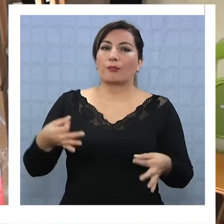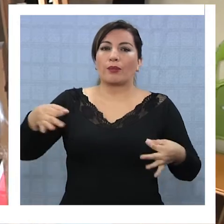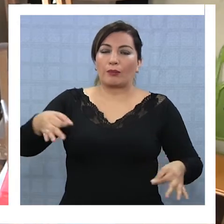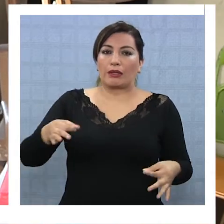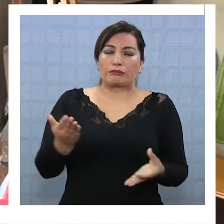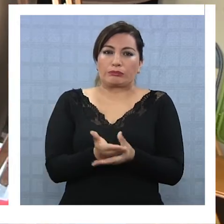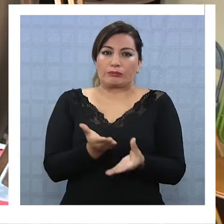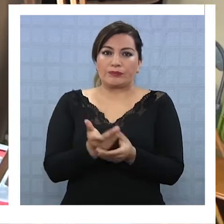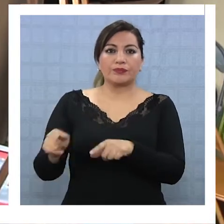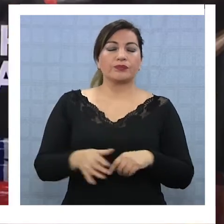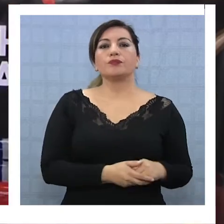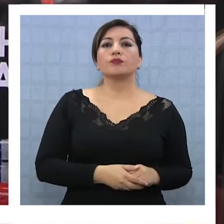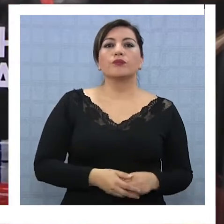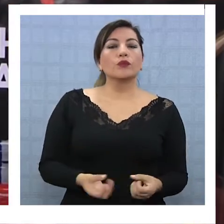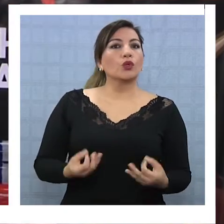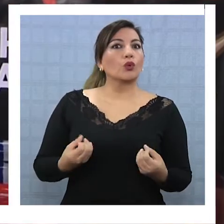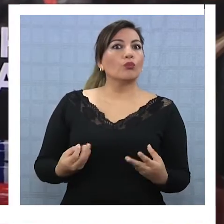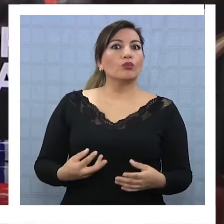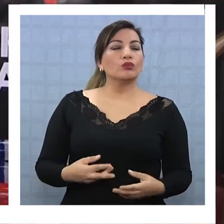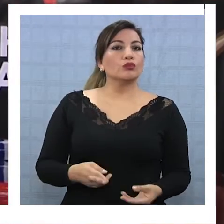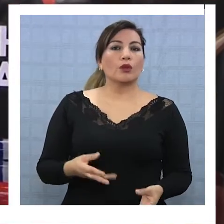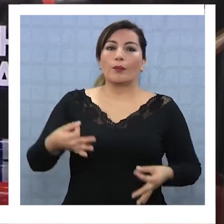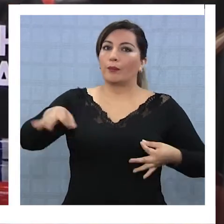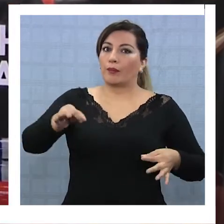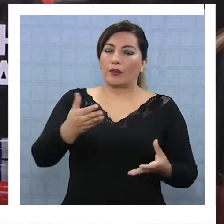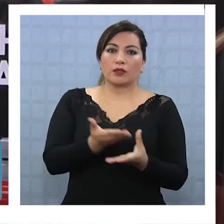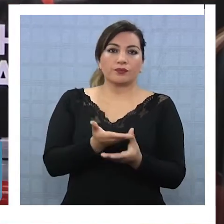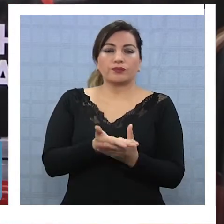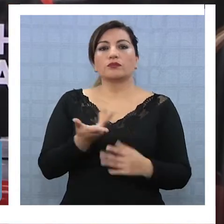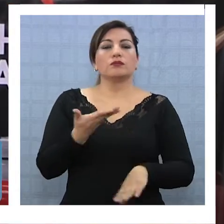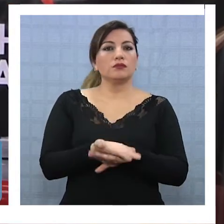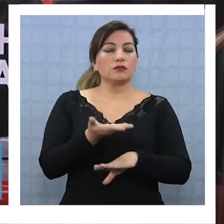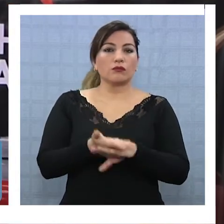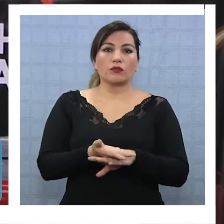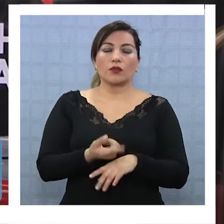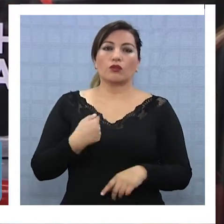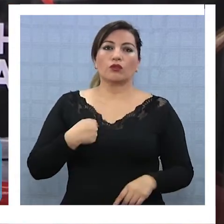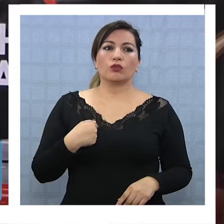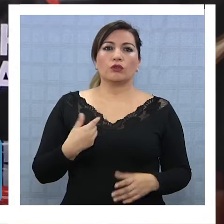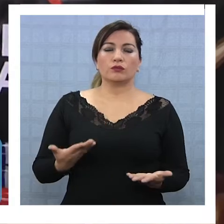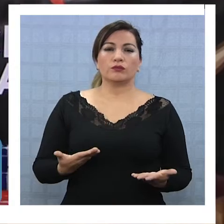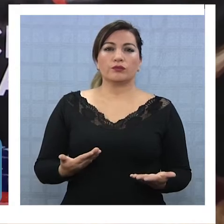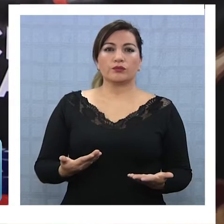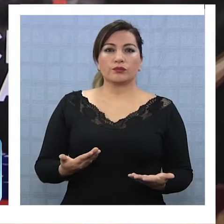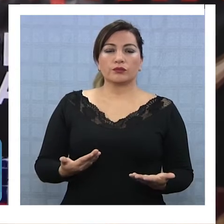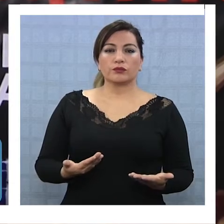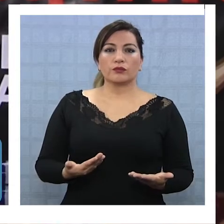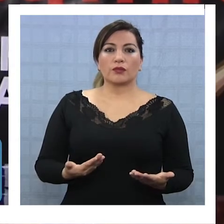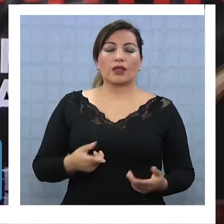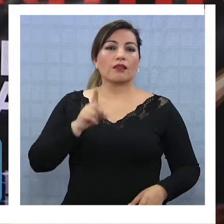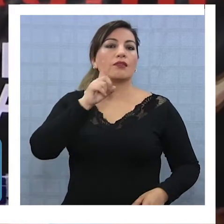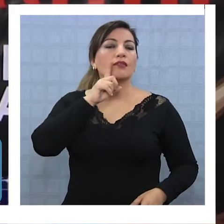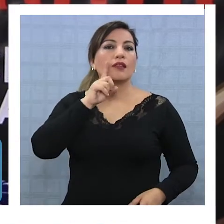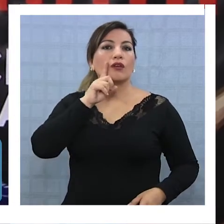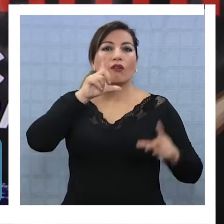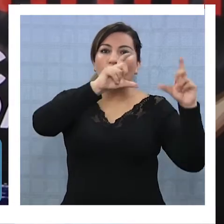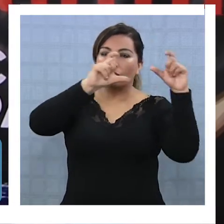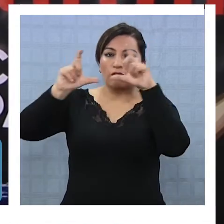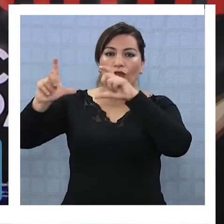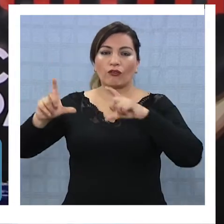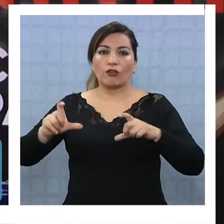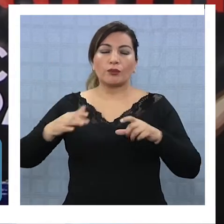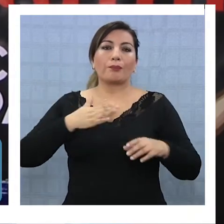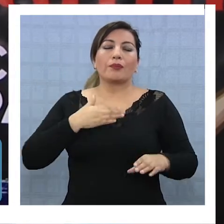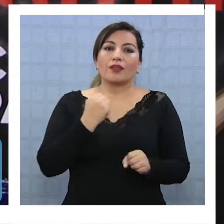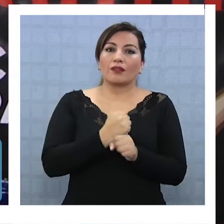allí. Son muchos los requisitos dentro de los cuales uno tiene que mandar un dossier con sus obras una vez que ya